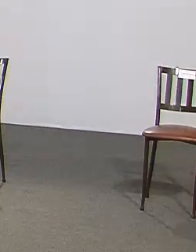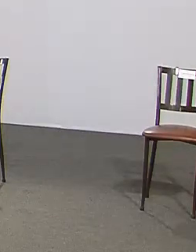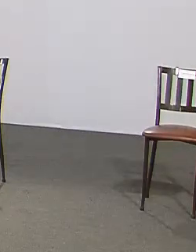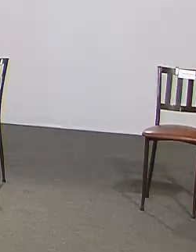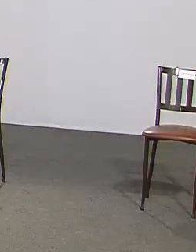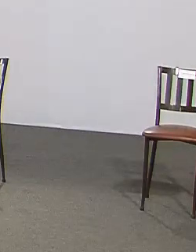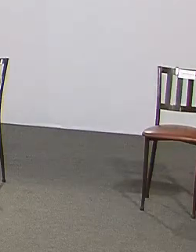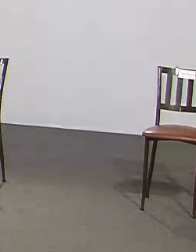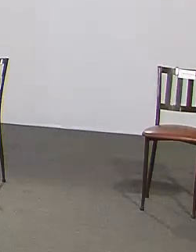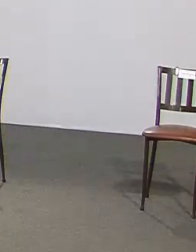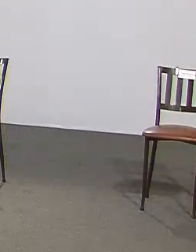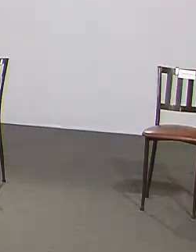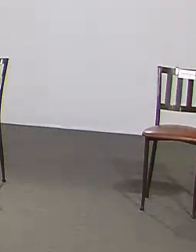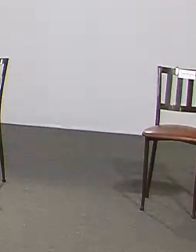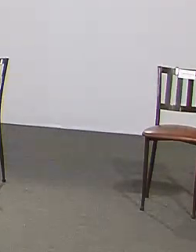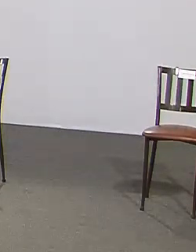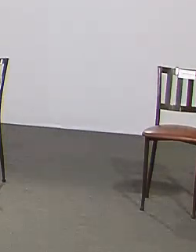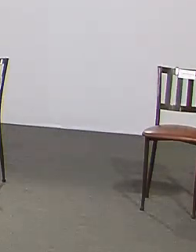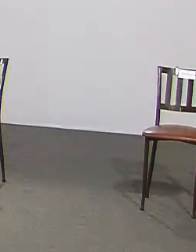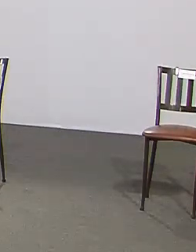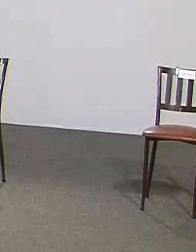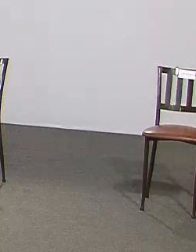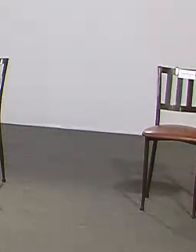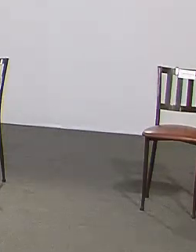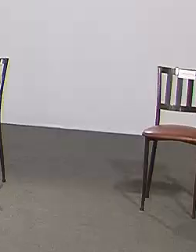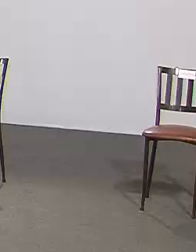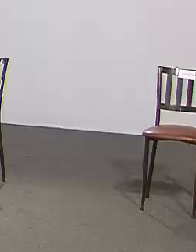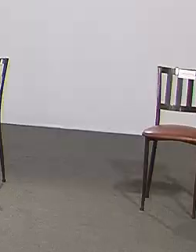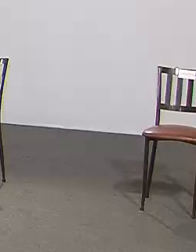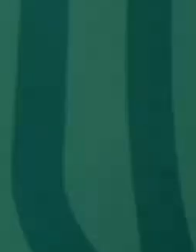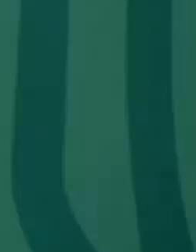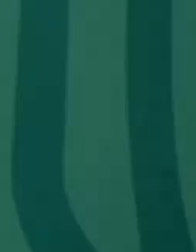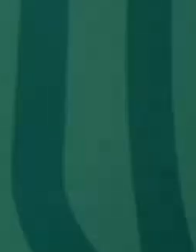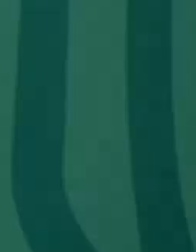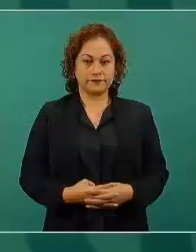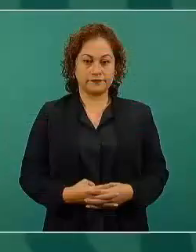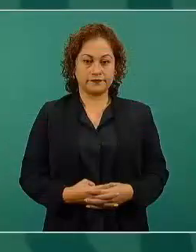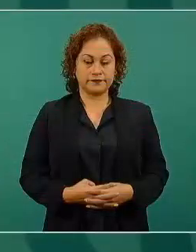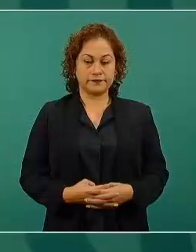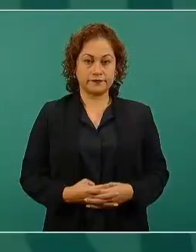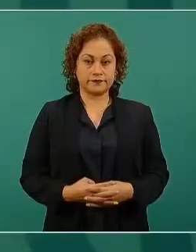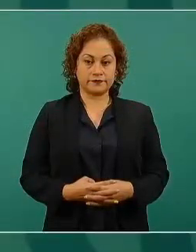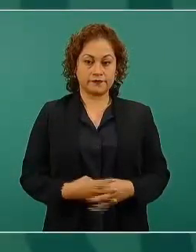Bueno, vamos a iniciar.